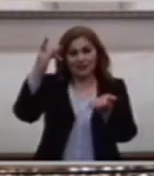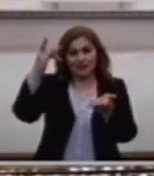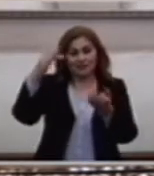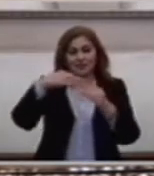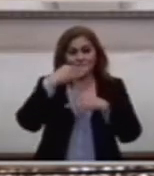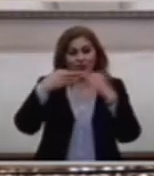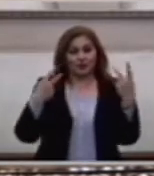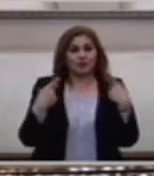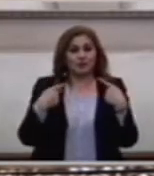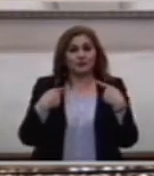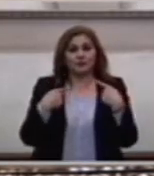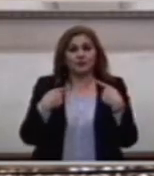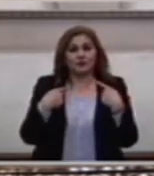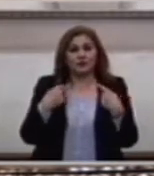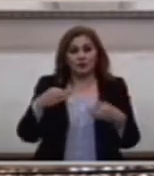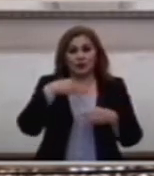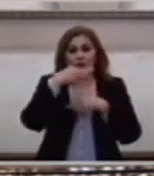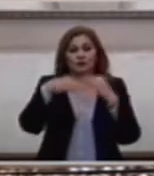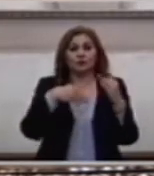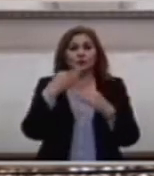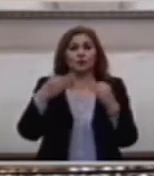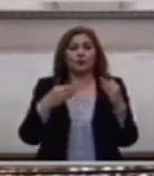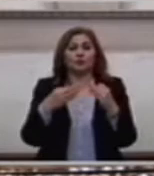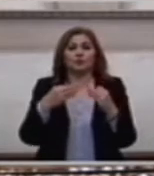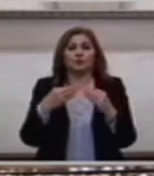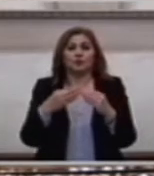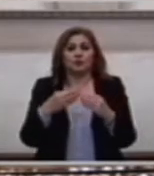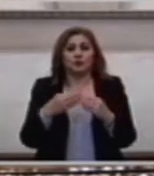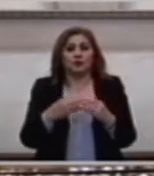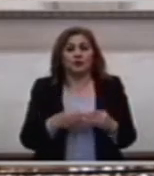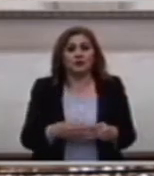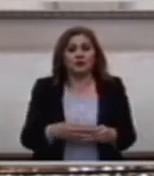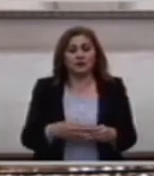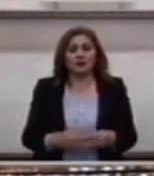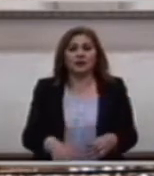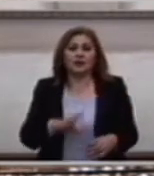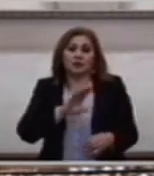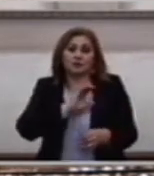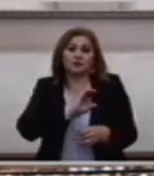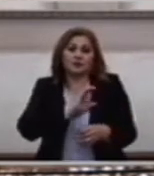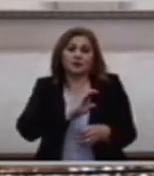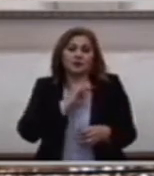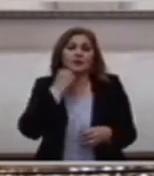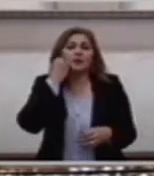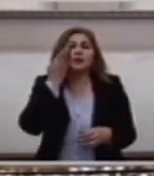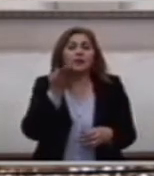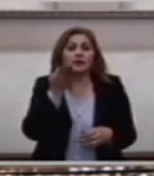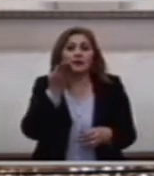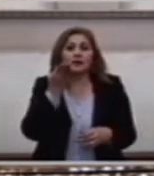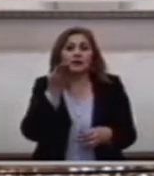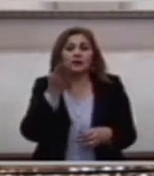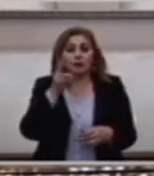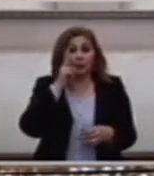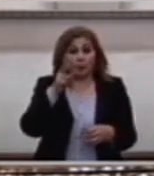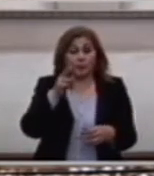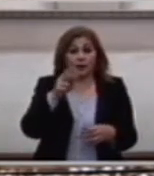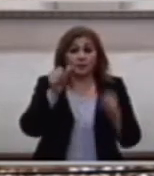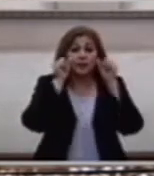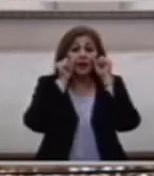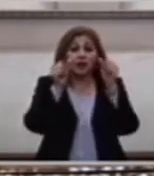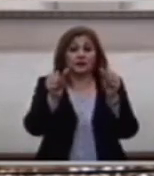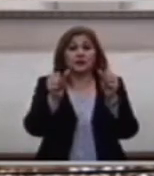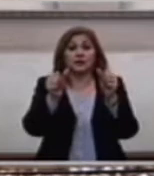Y a toda la gente Que bondadosamente Ve y escucha